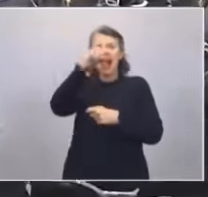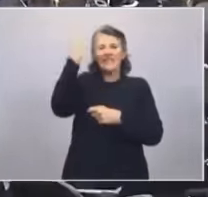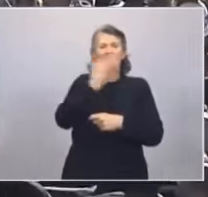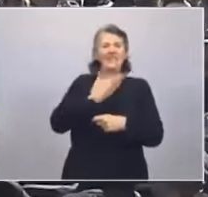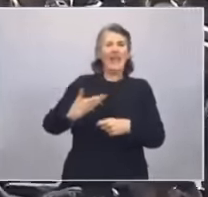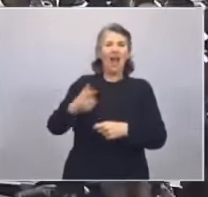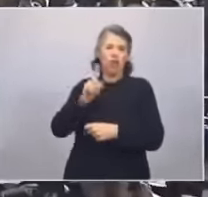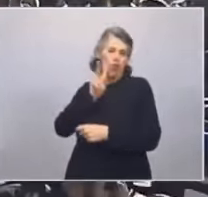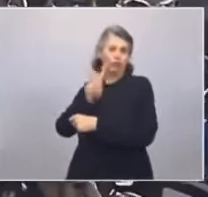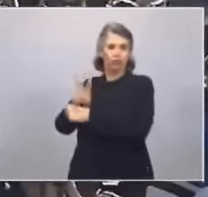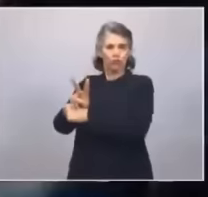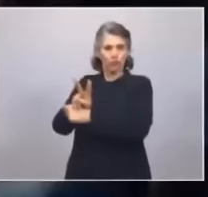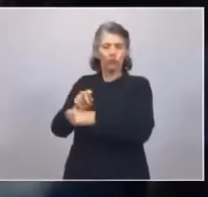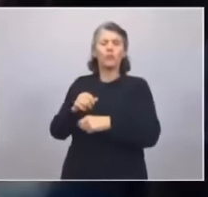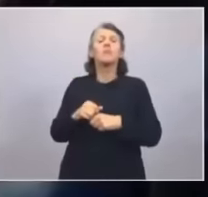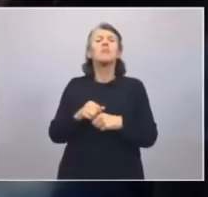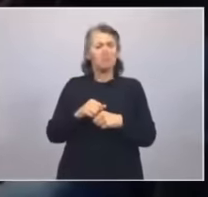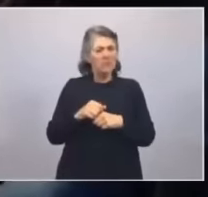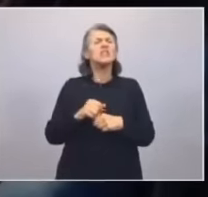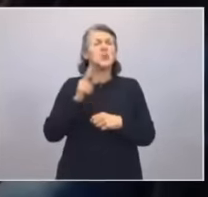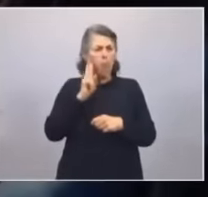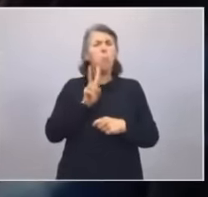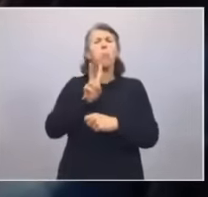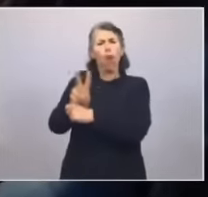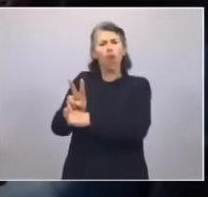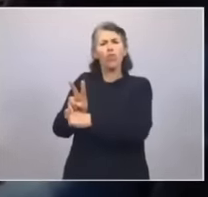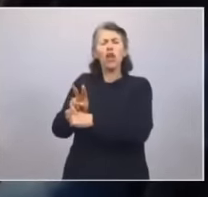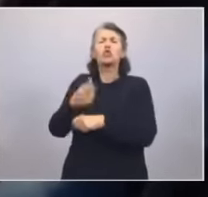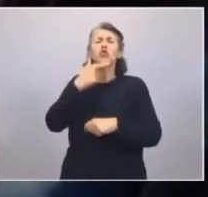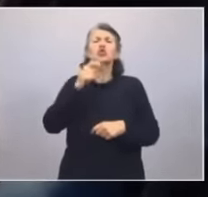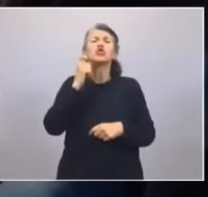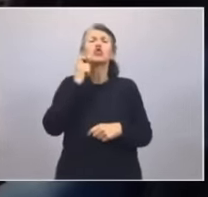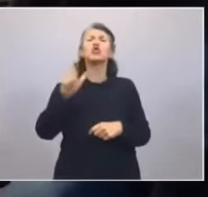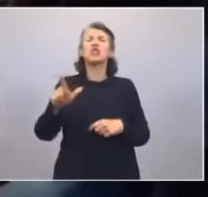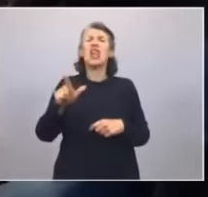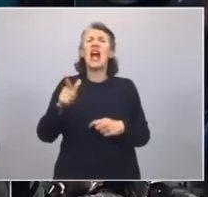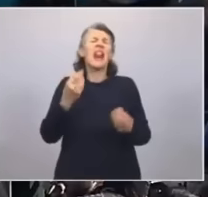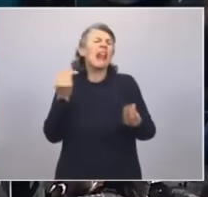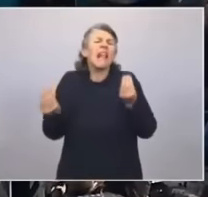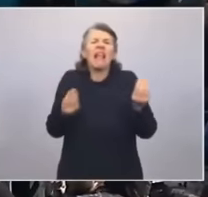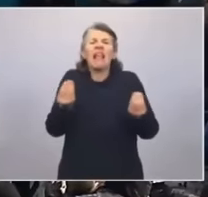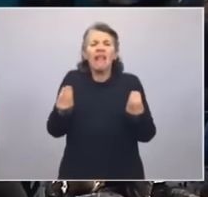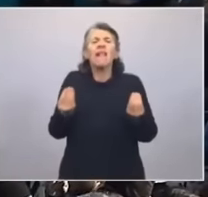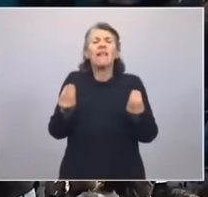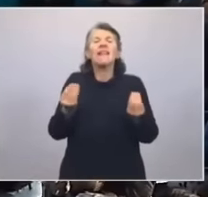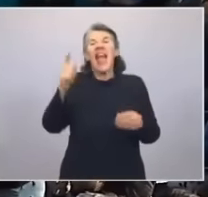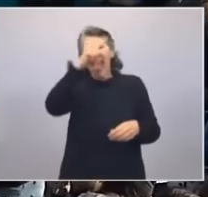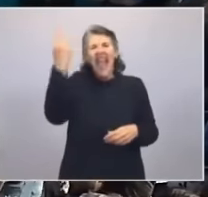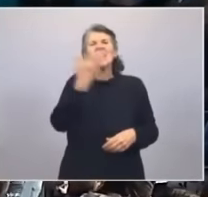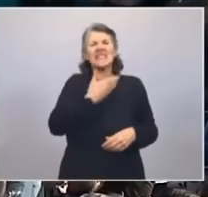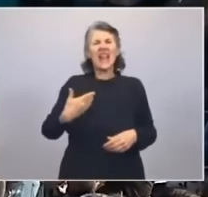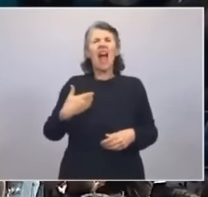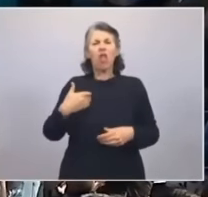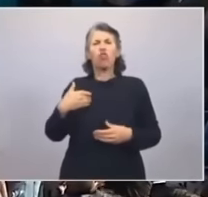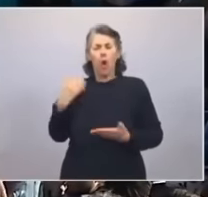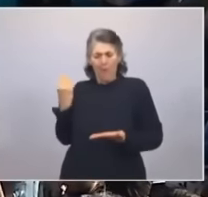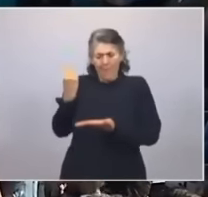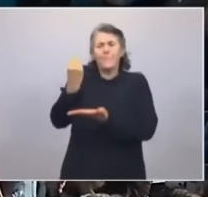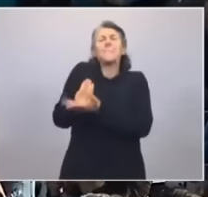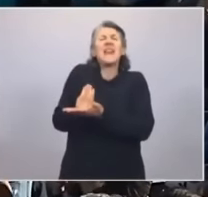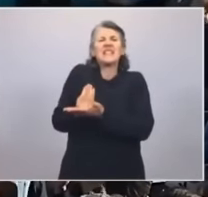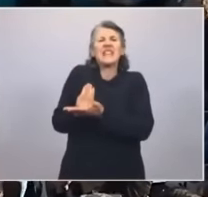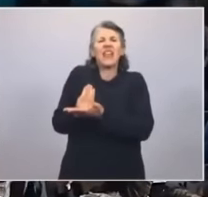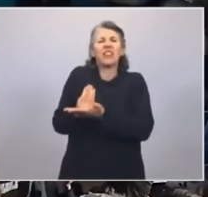en la protección social como valor del Estado presente y del Estado